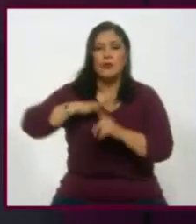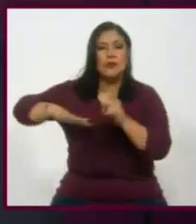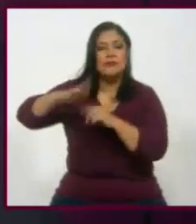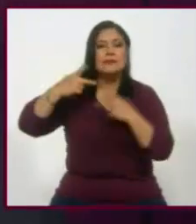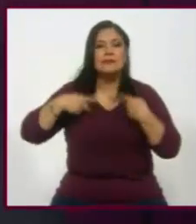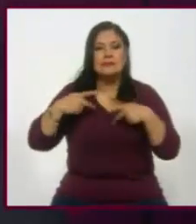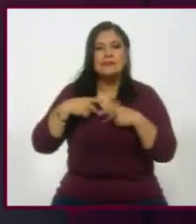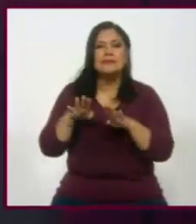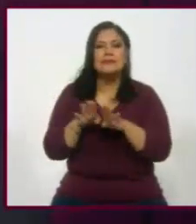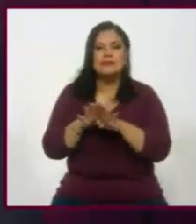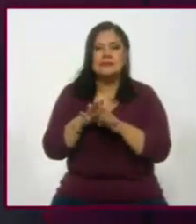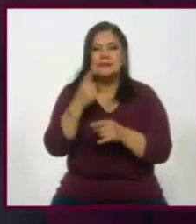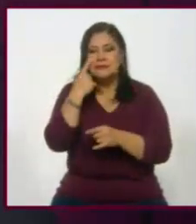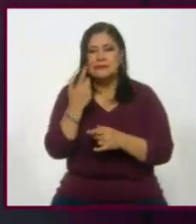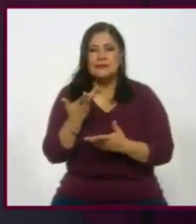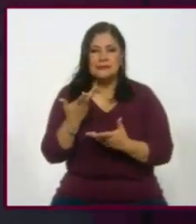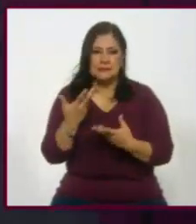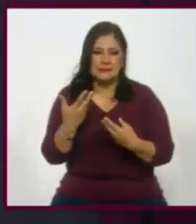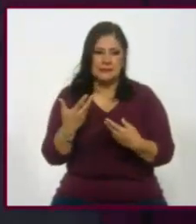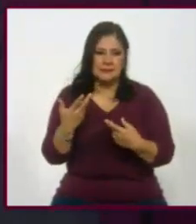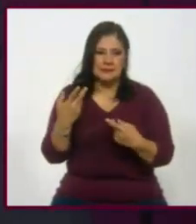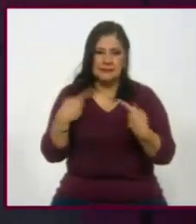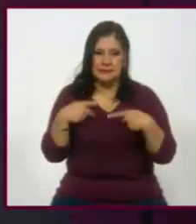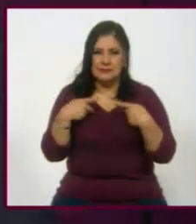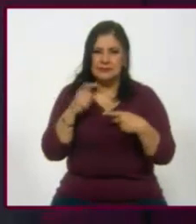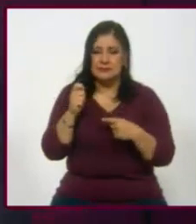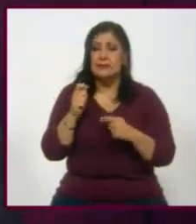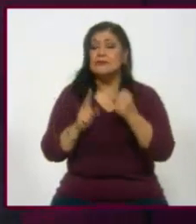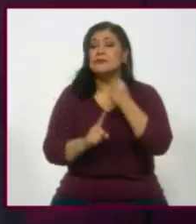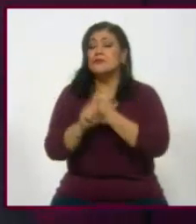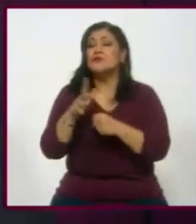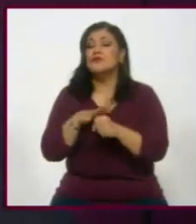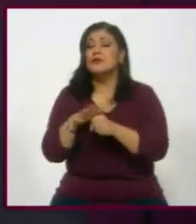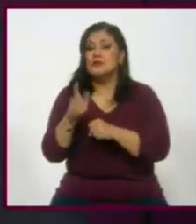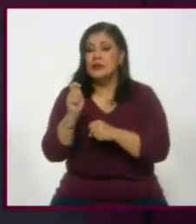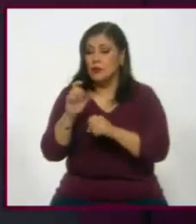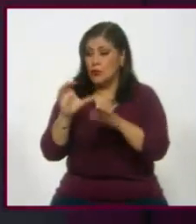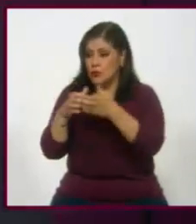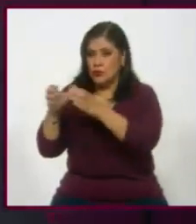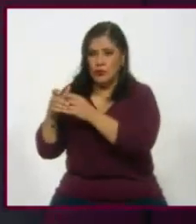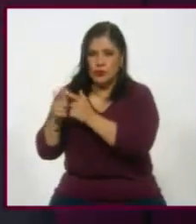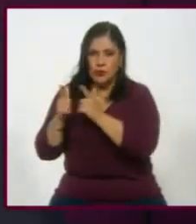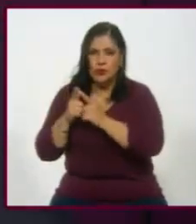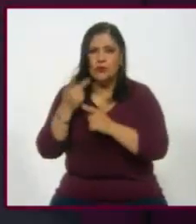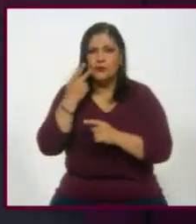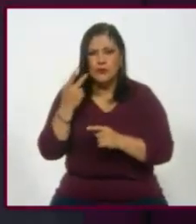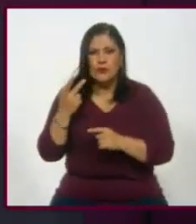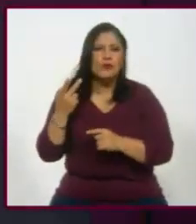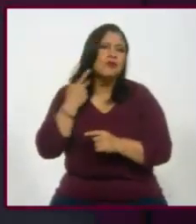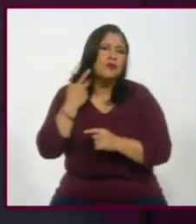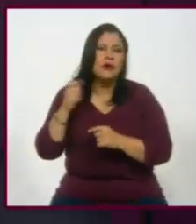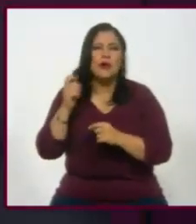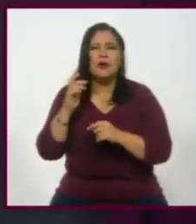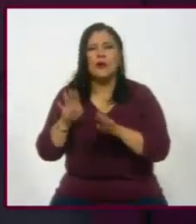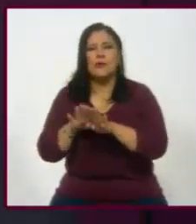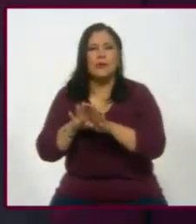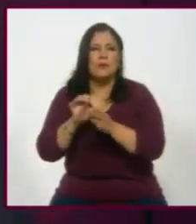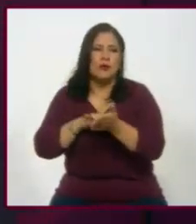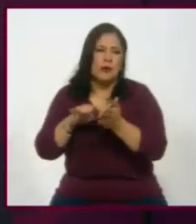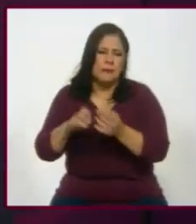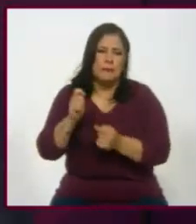Sí, ¿cómo lo ve la gente? ¿Cómo lo la gente? El problema con los partidos políticos como marcas, ¿no?, llamado por la